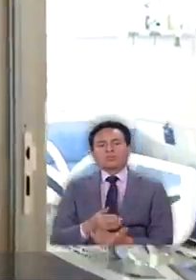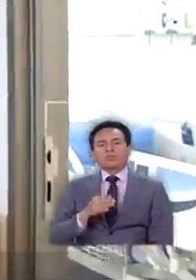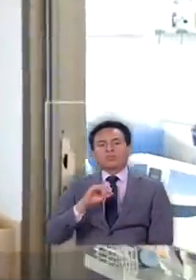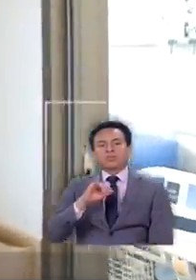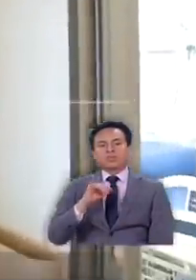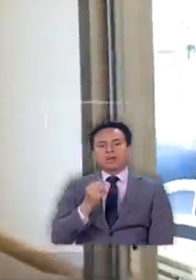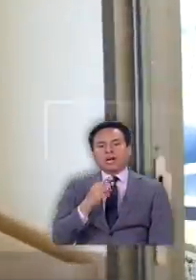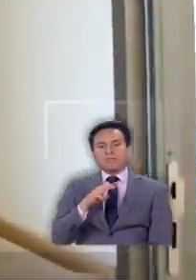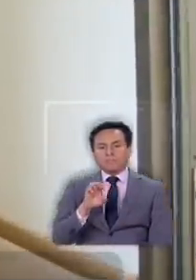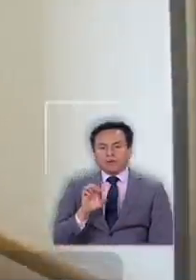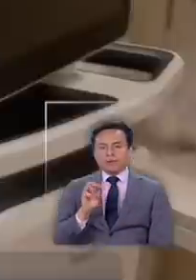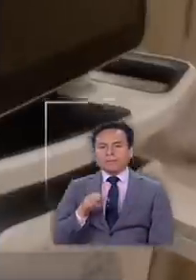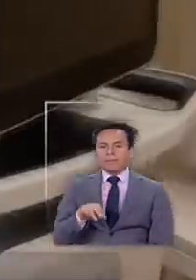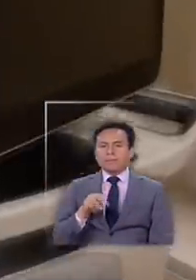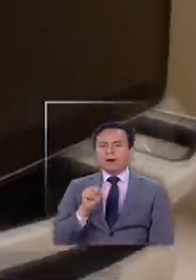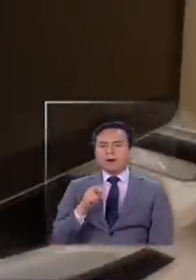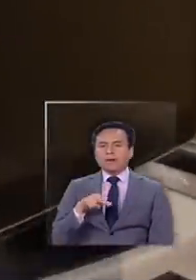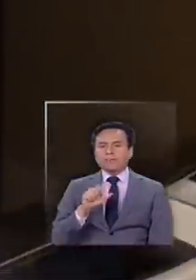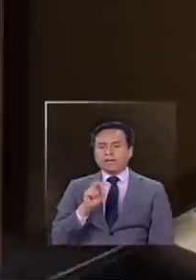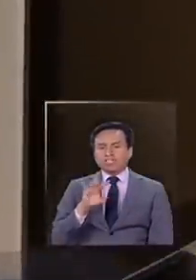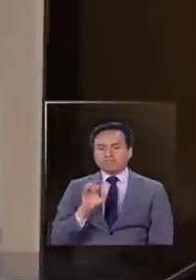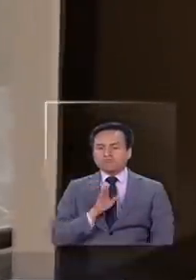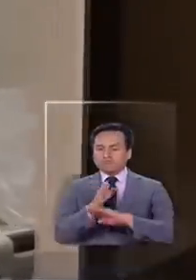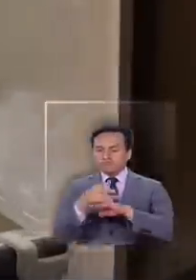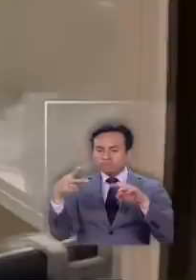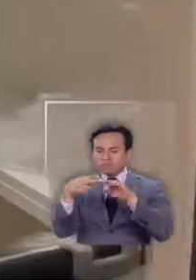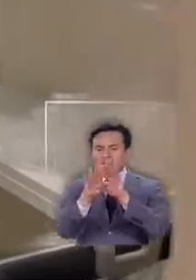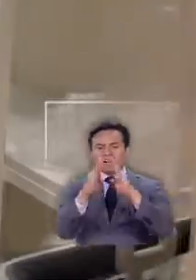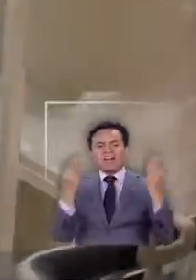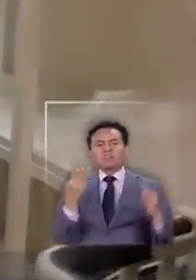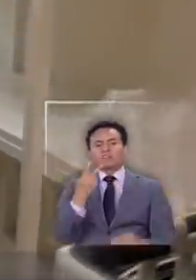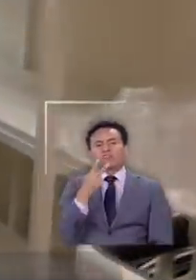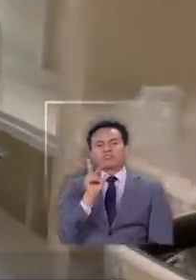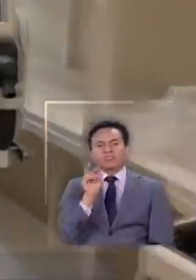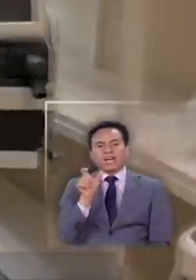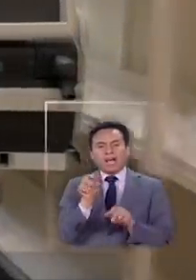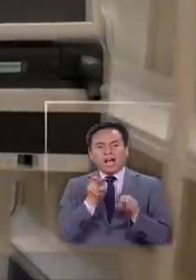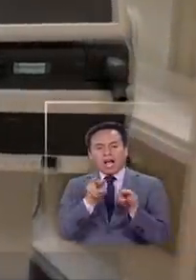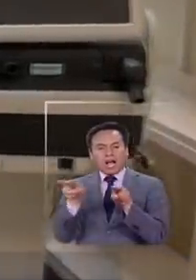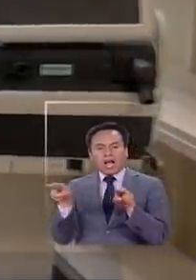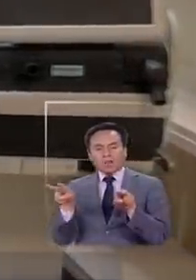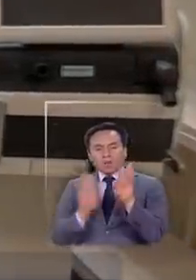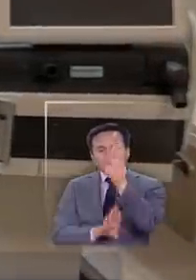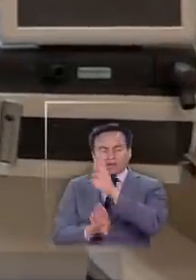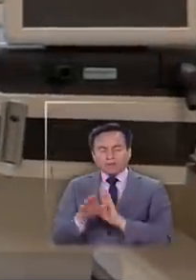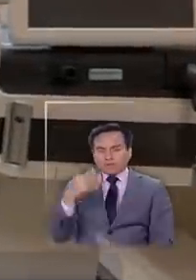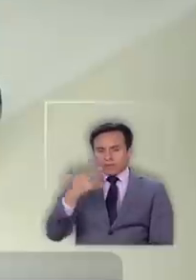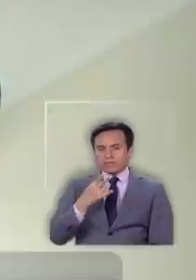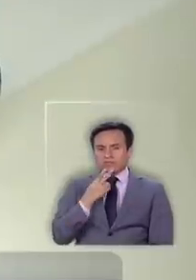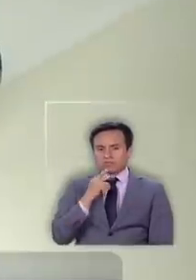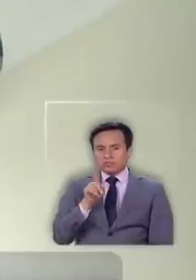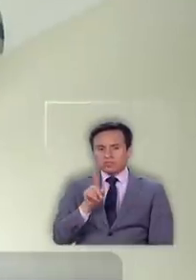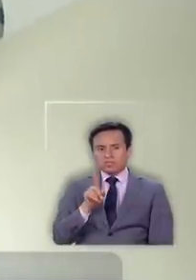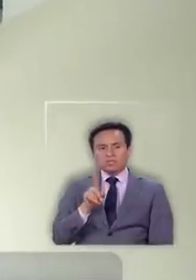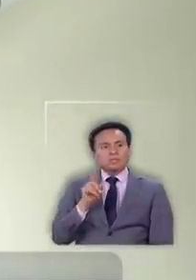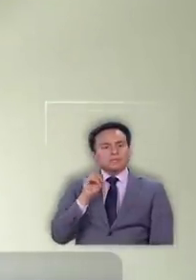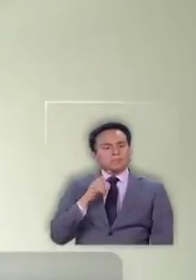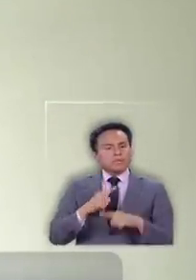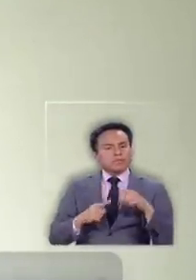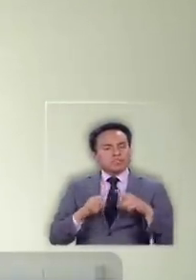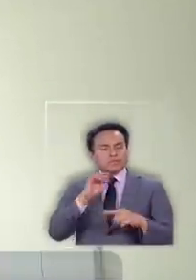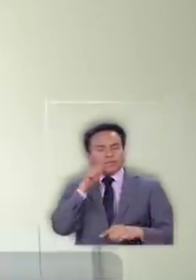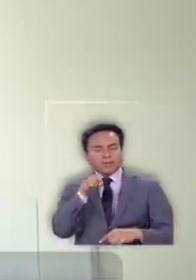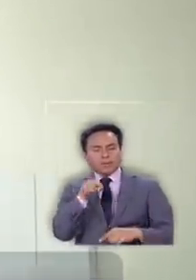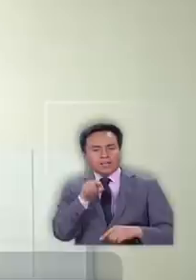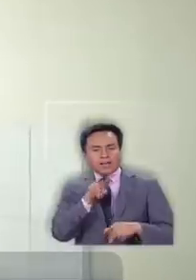realizó la apertura del complejo asistencial que dispondrá de 280 camas para cuidados básicos e intermedios para